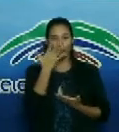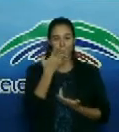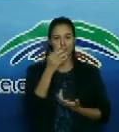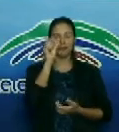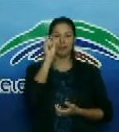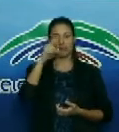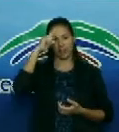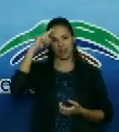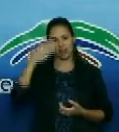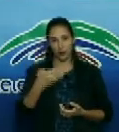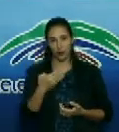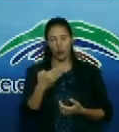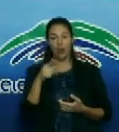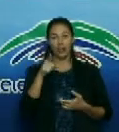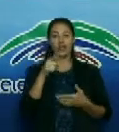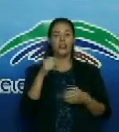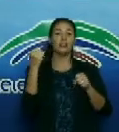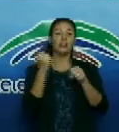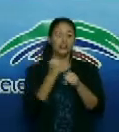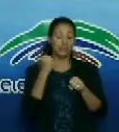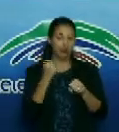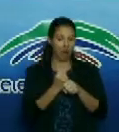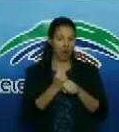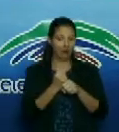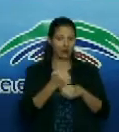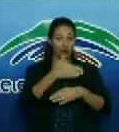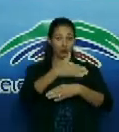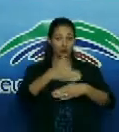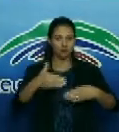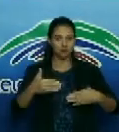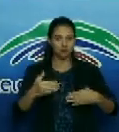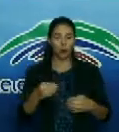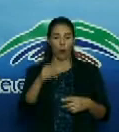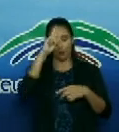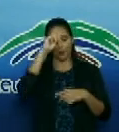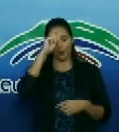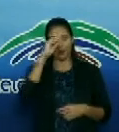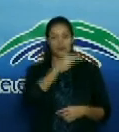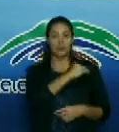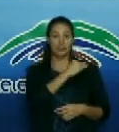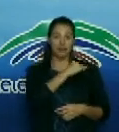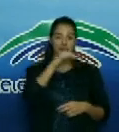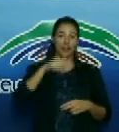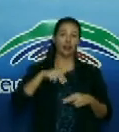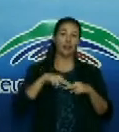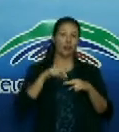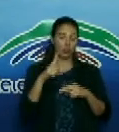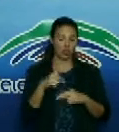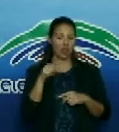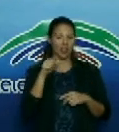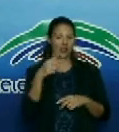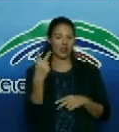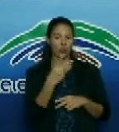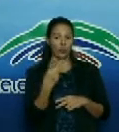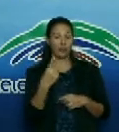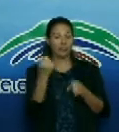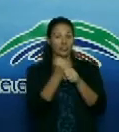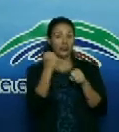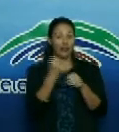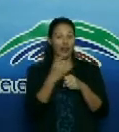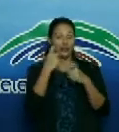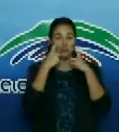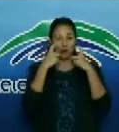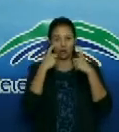pública que está en la primera trinchera de batalla en el hospital Fermín Valdés Domínguez de nuestra ciudad combatiendo la COVID